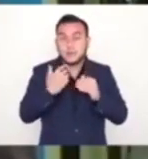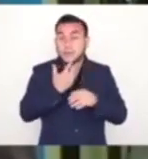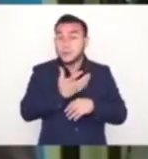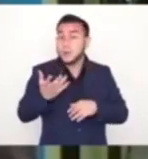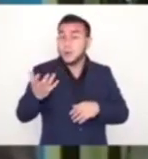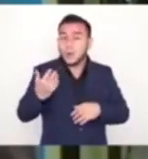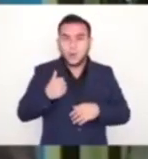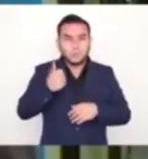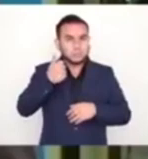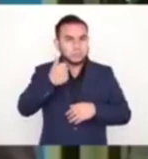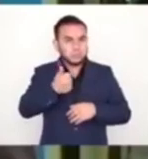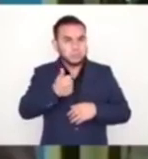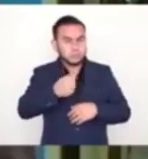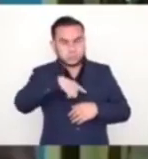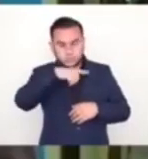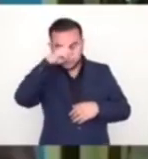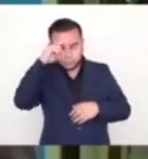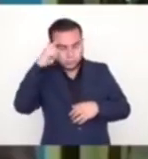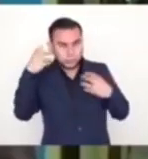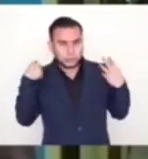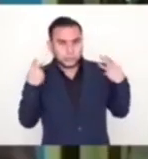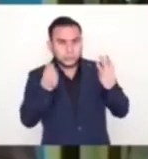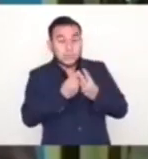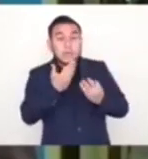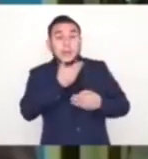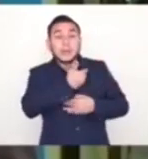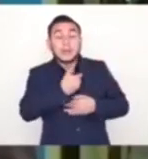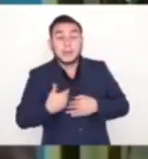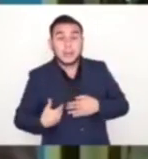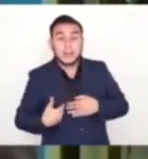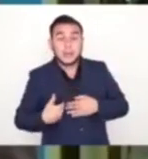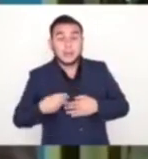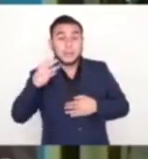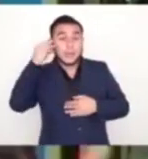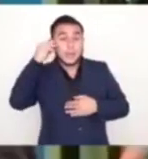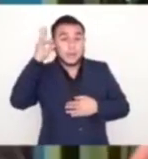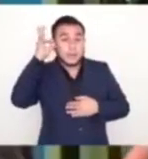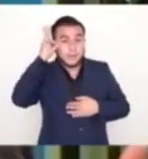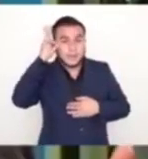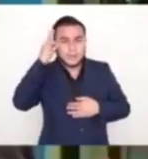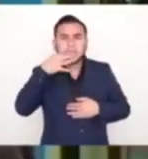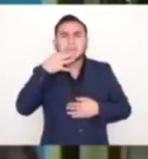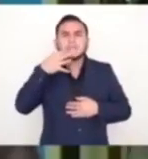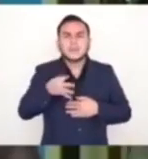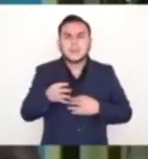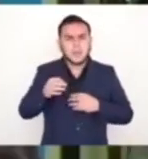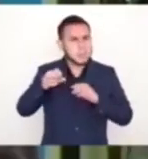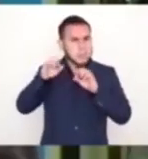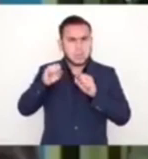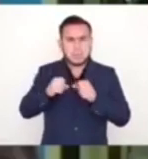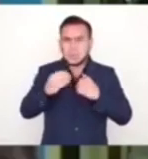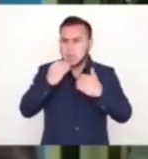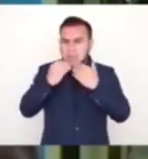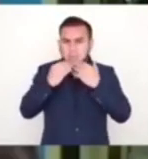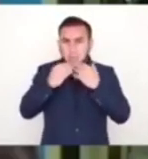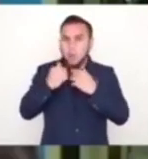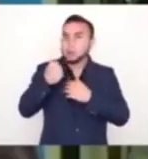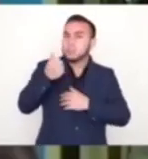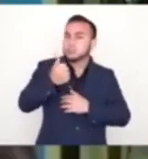sociales que el gobierno del presidente Funes está teniendo, porque no podemos decir que no son medidas exitosas